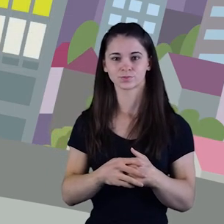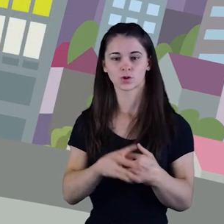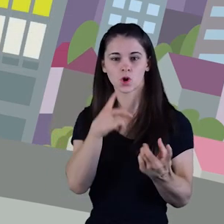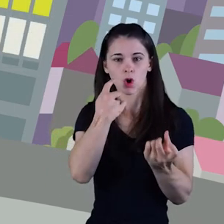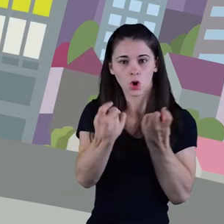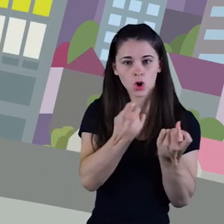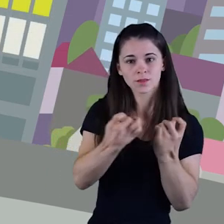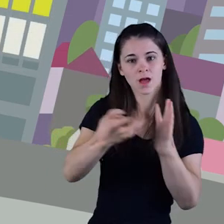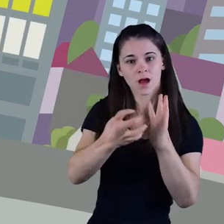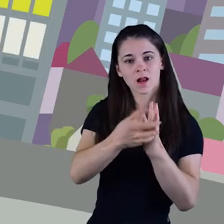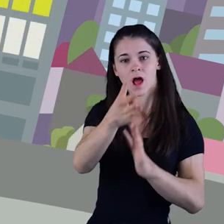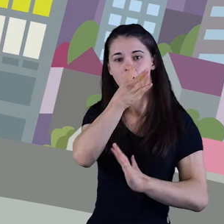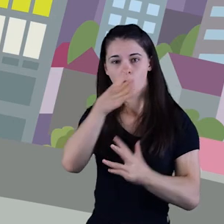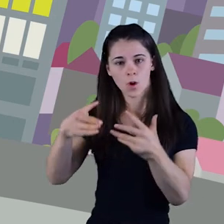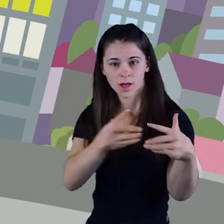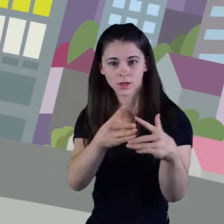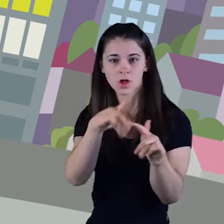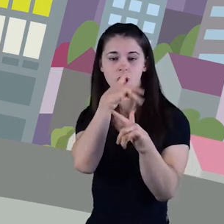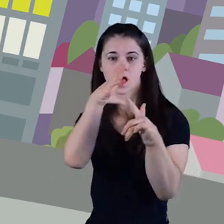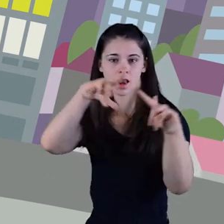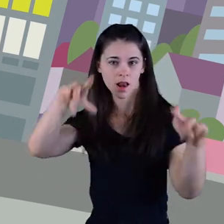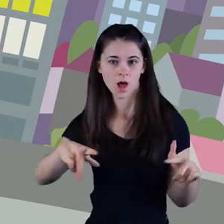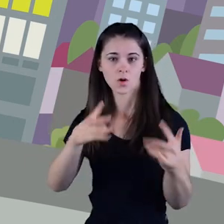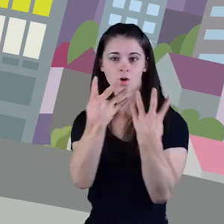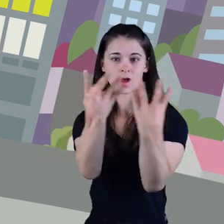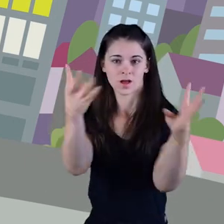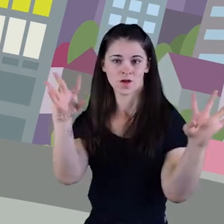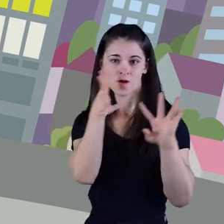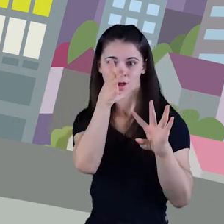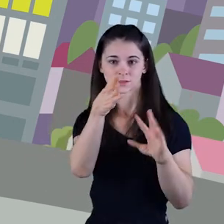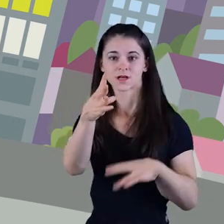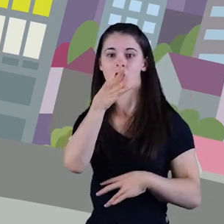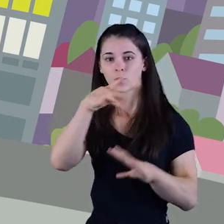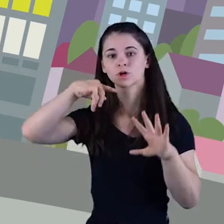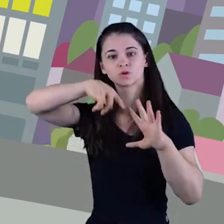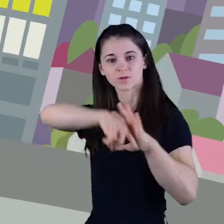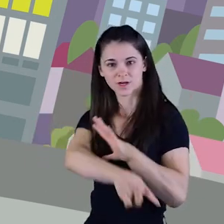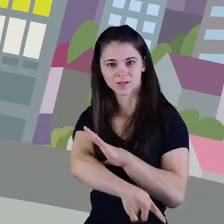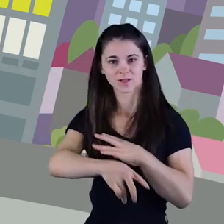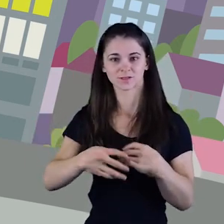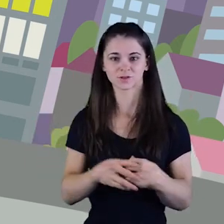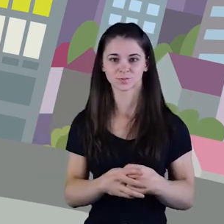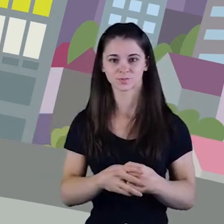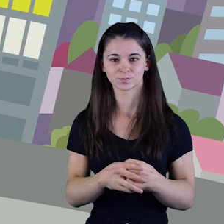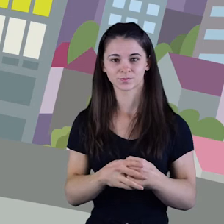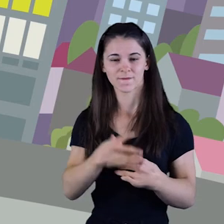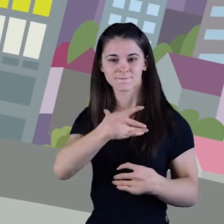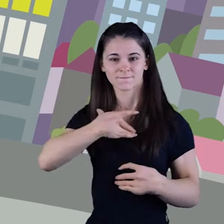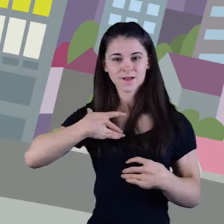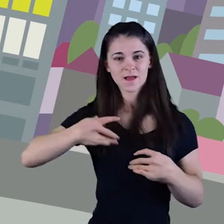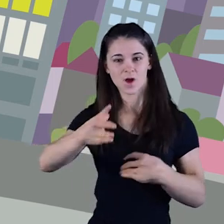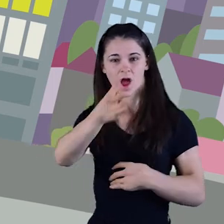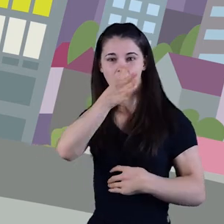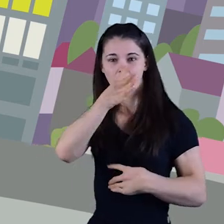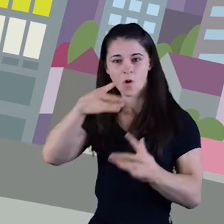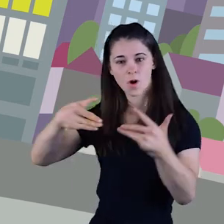Controlamos la calidad del agua de los ríos, lagos, embalses, aguas subterráneas. Velamos para que